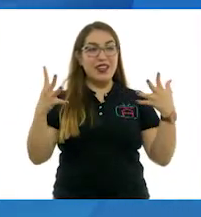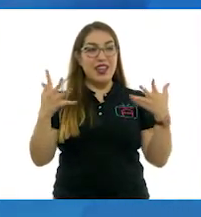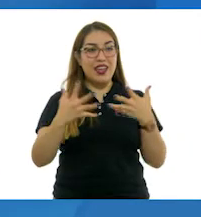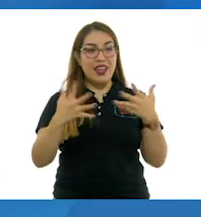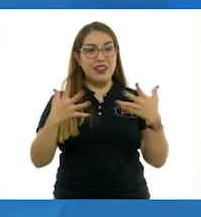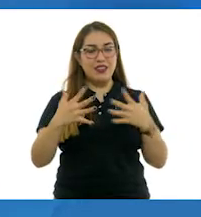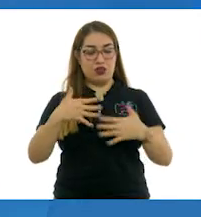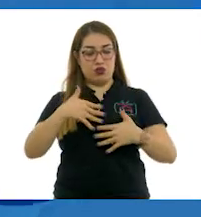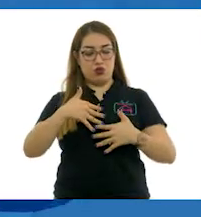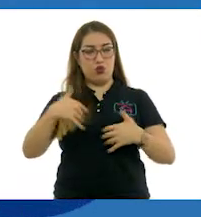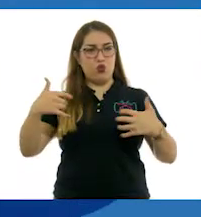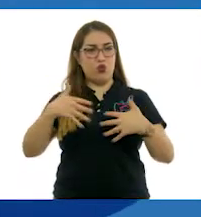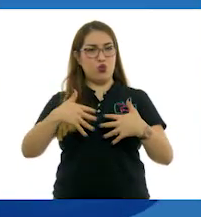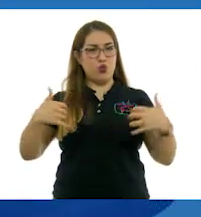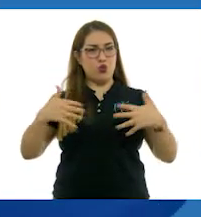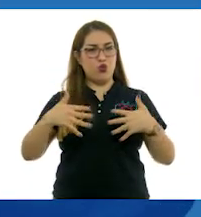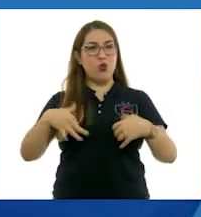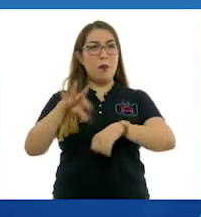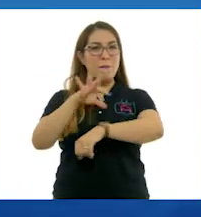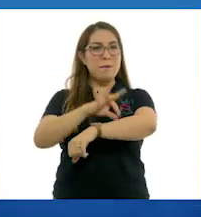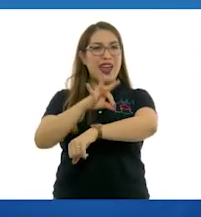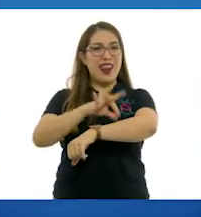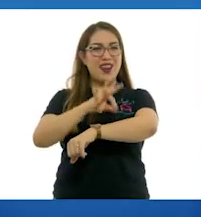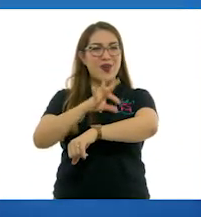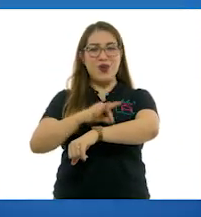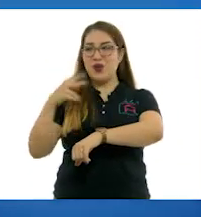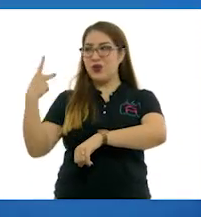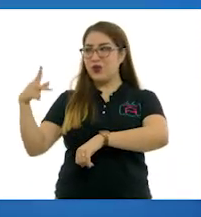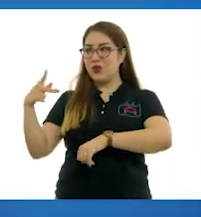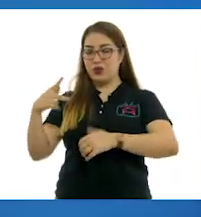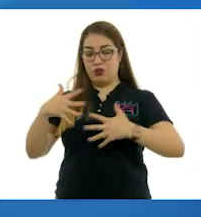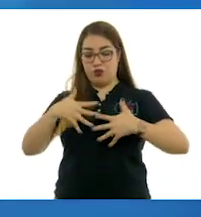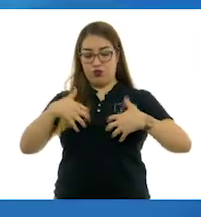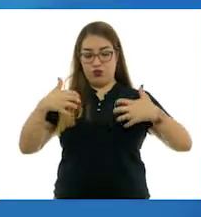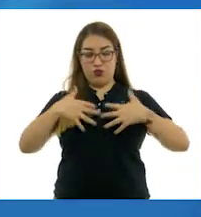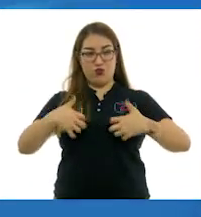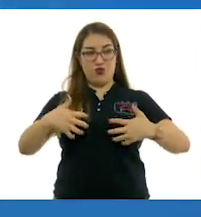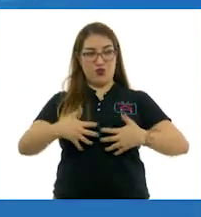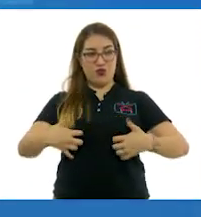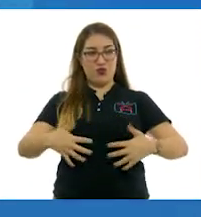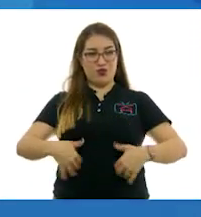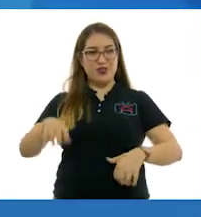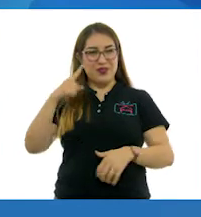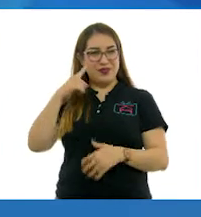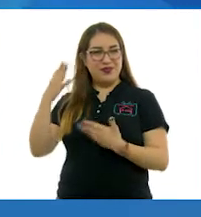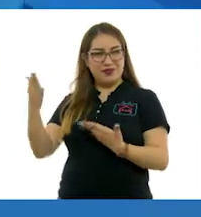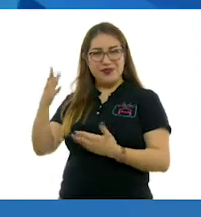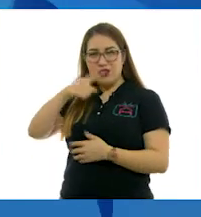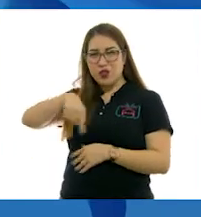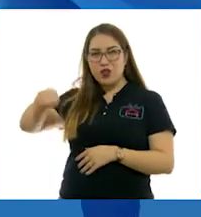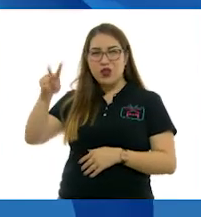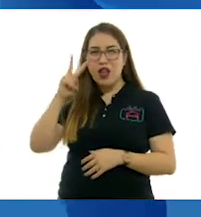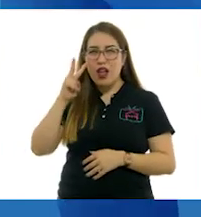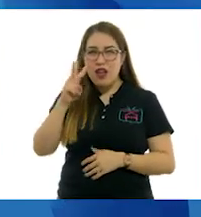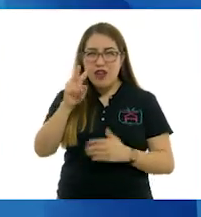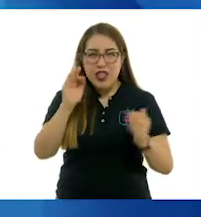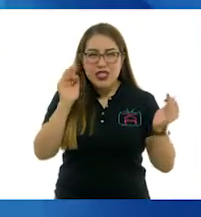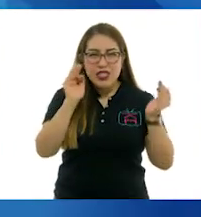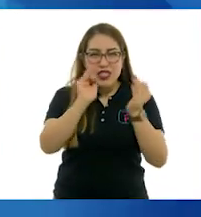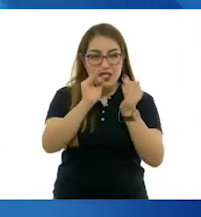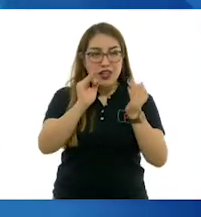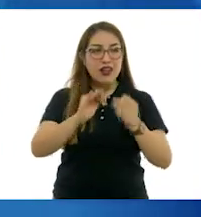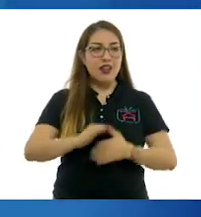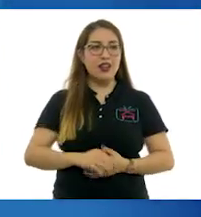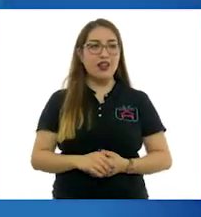del pelo que tienen aquí los monos. Si ustedes se acercan, van a poder ver cómo puede tener